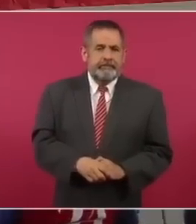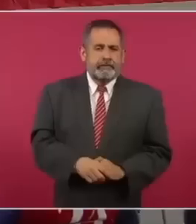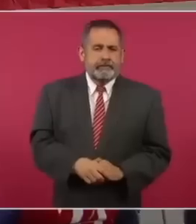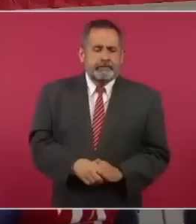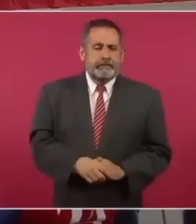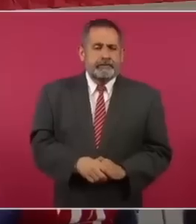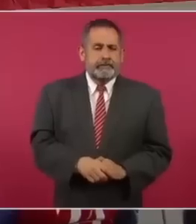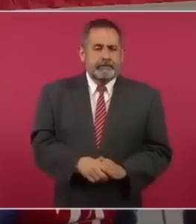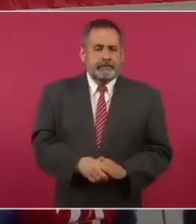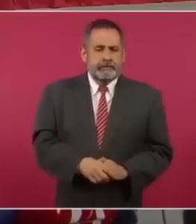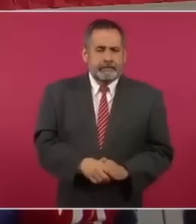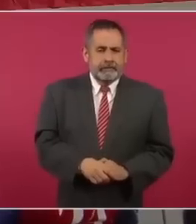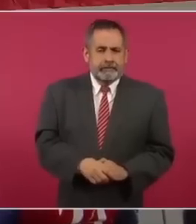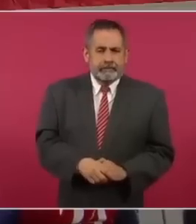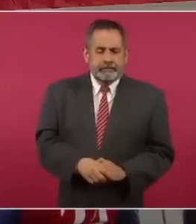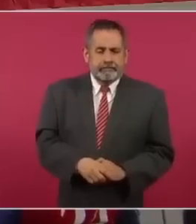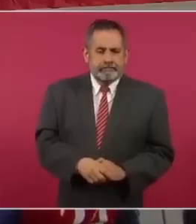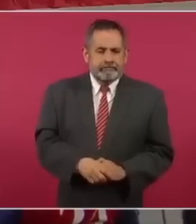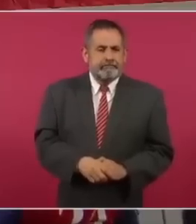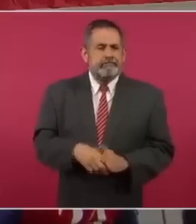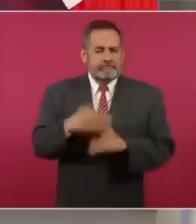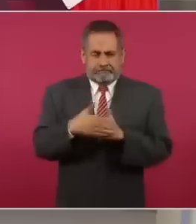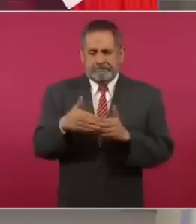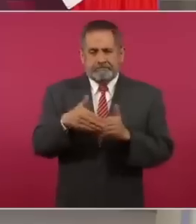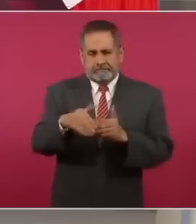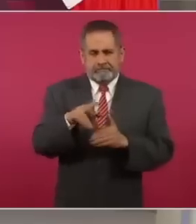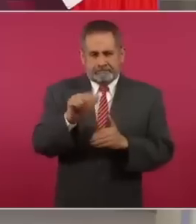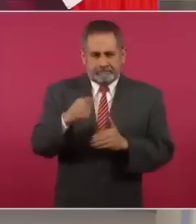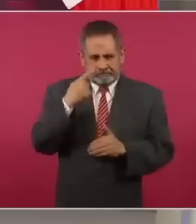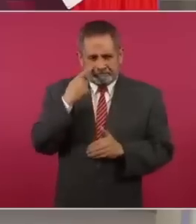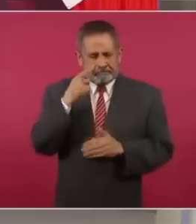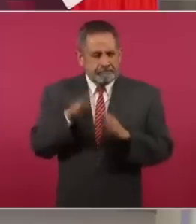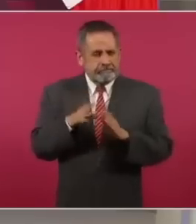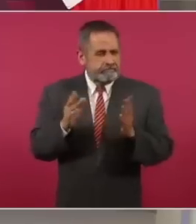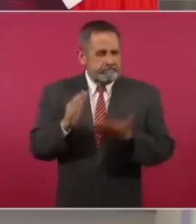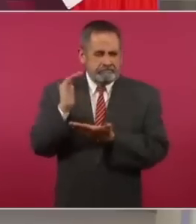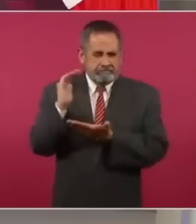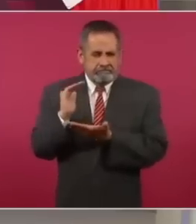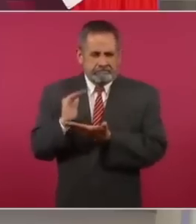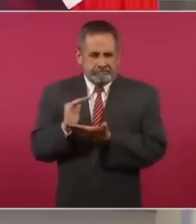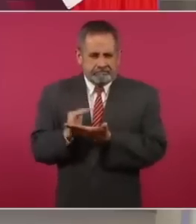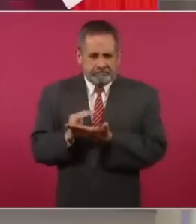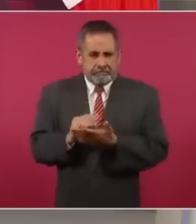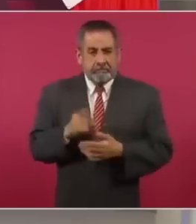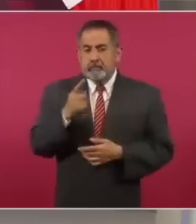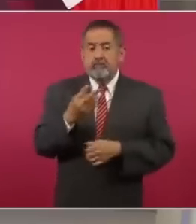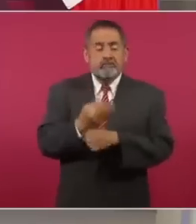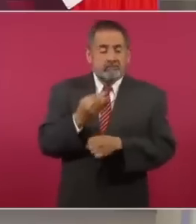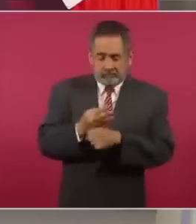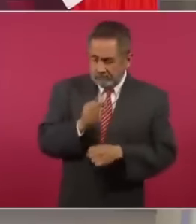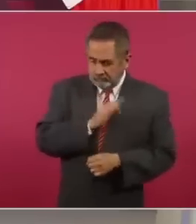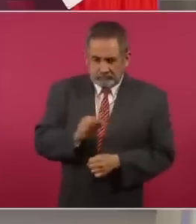Ni todavía vamos a buscar, por eso estamos en condiciones